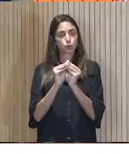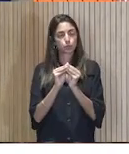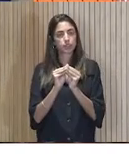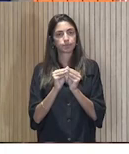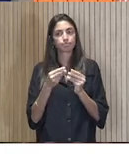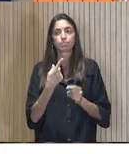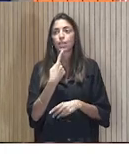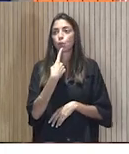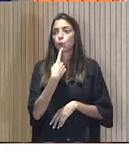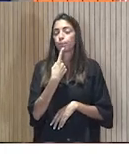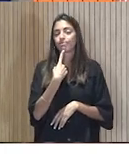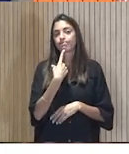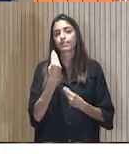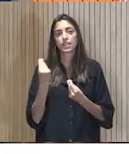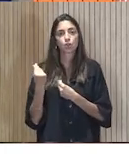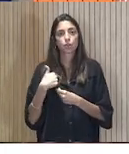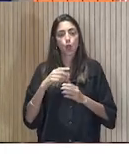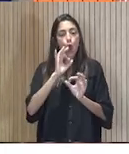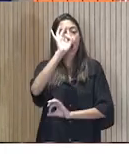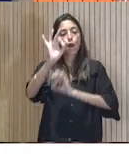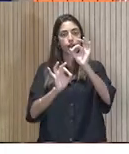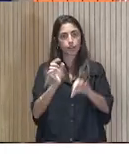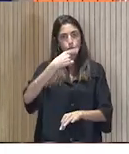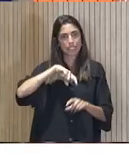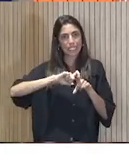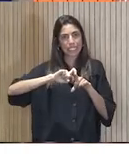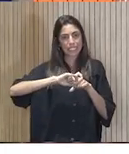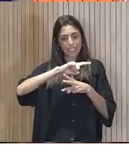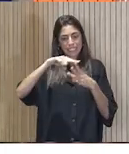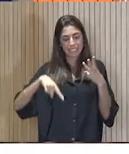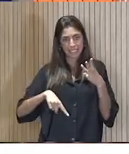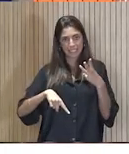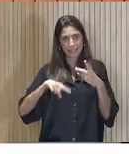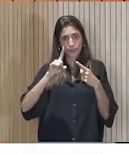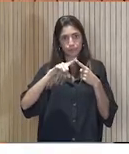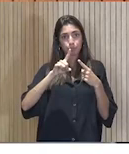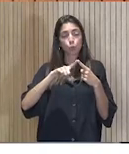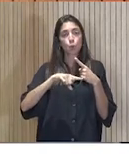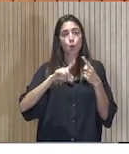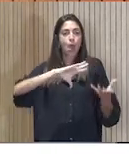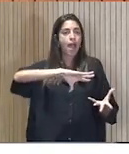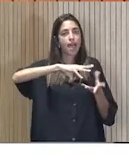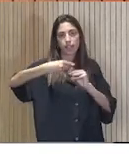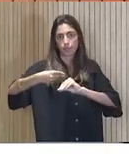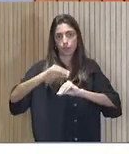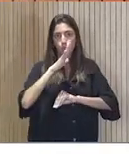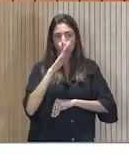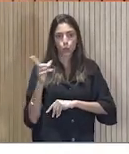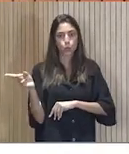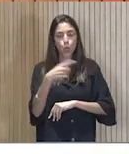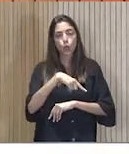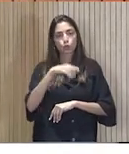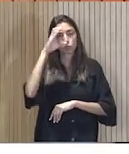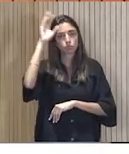diría que nuestra organización se caracteriza por dos, tres cuestiones. Una es la adaptabilidad. Todos hemos oído que